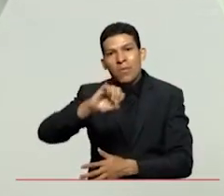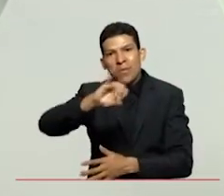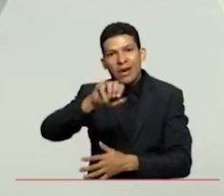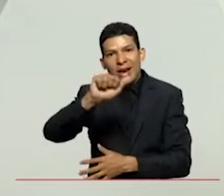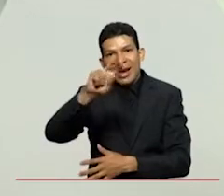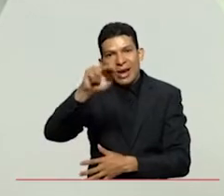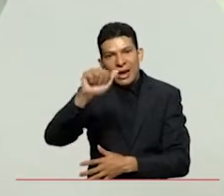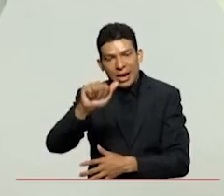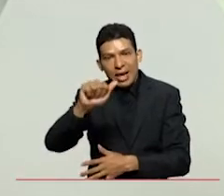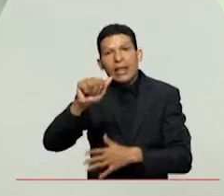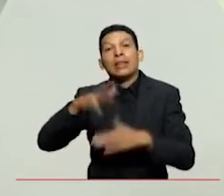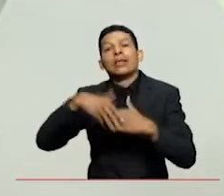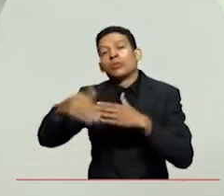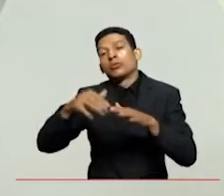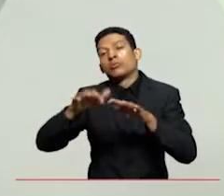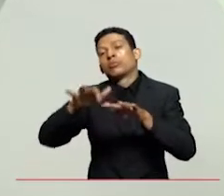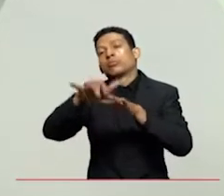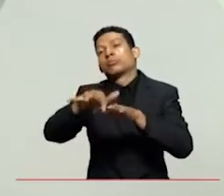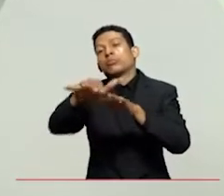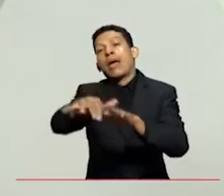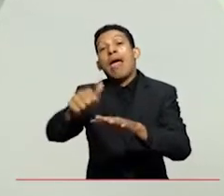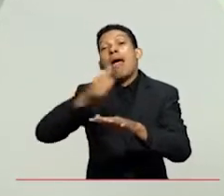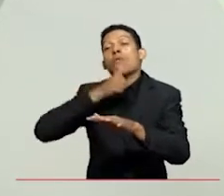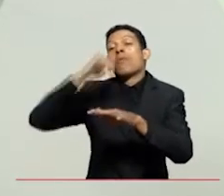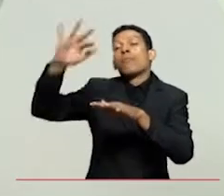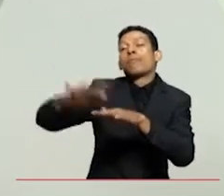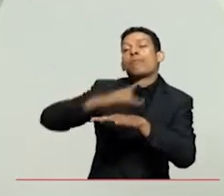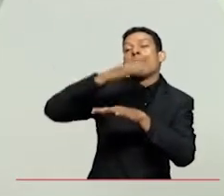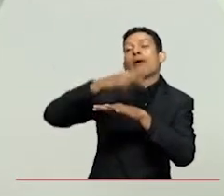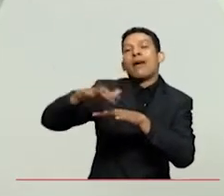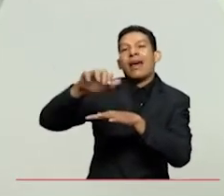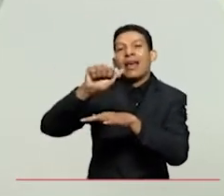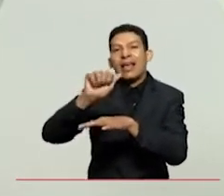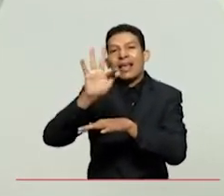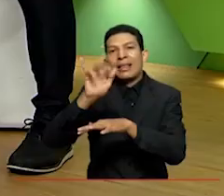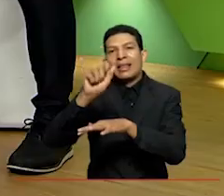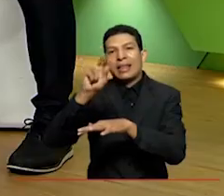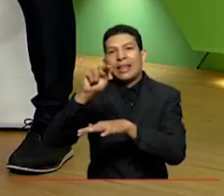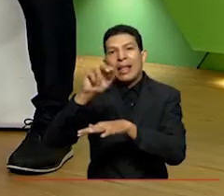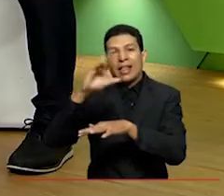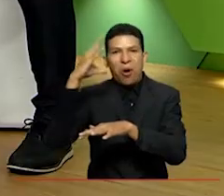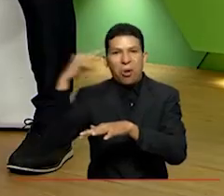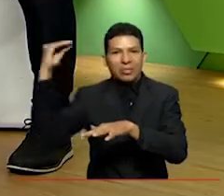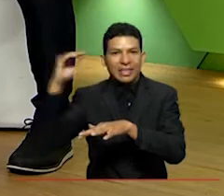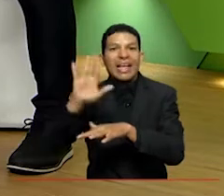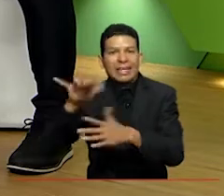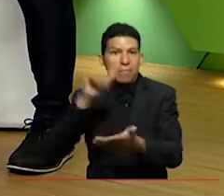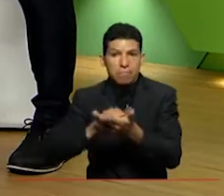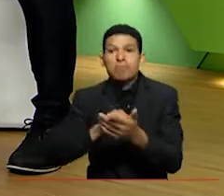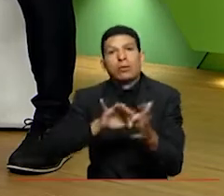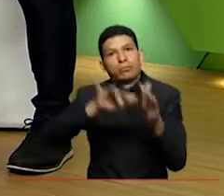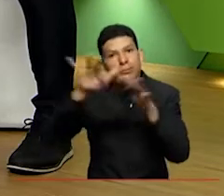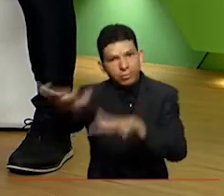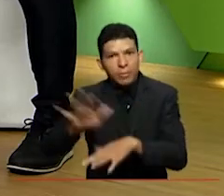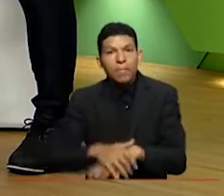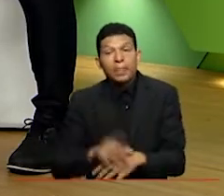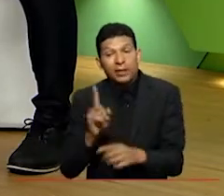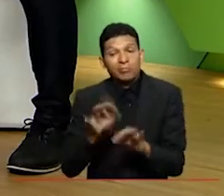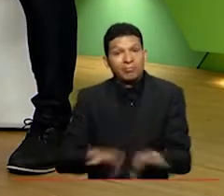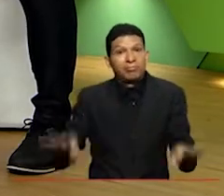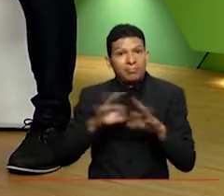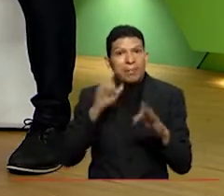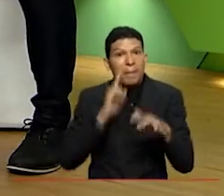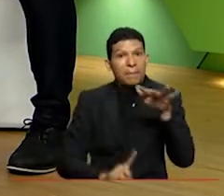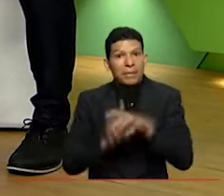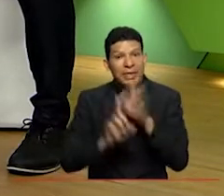similares en torno a su uso a los requerimientos que tiene la población colombiana frente a esa agua que es vital para las regiones y